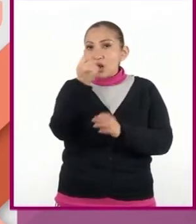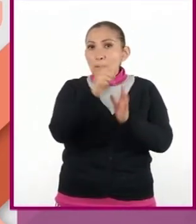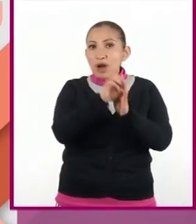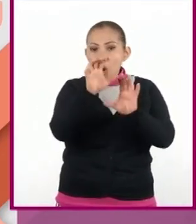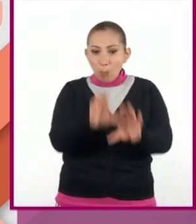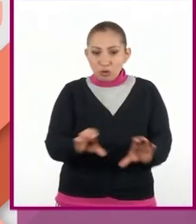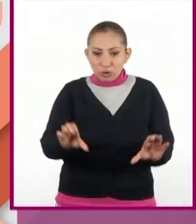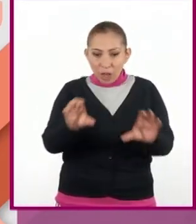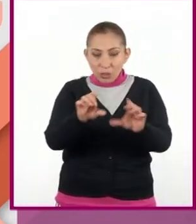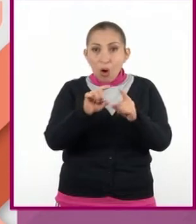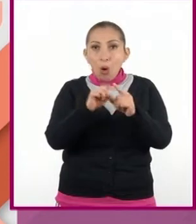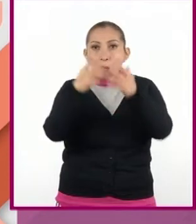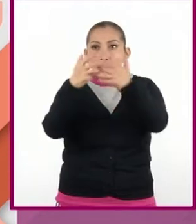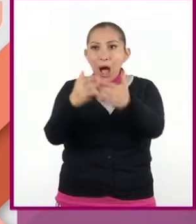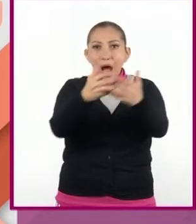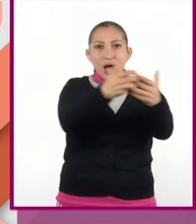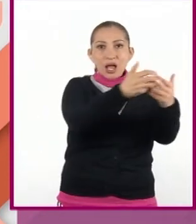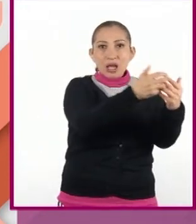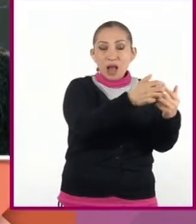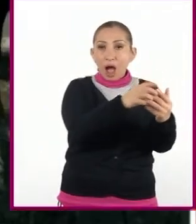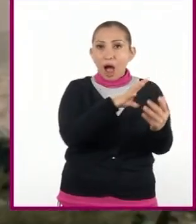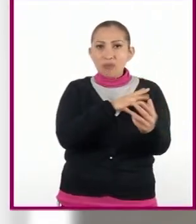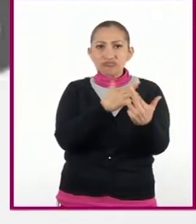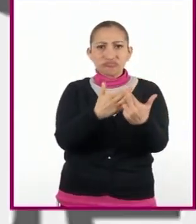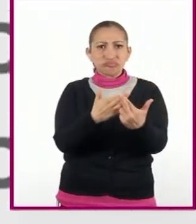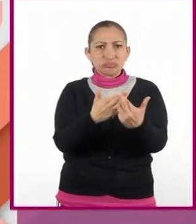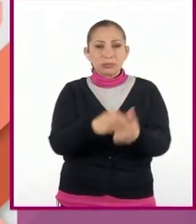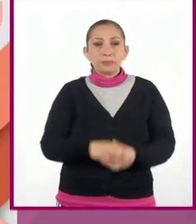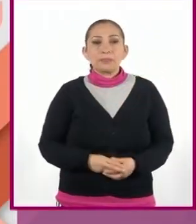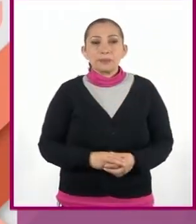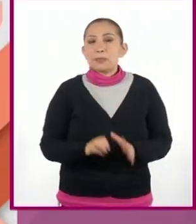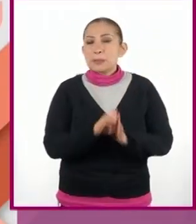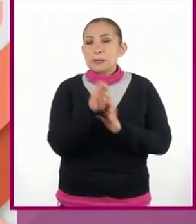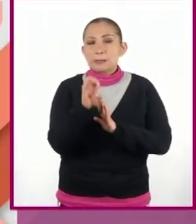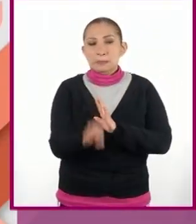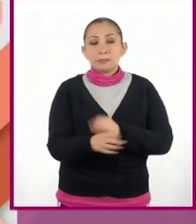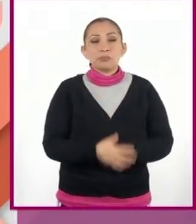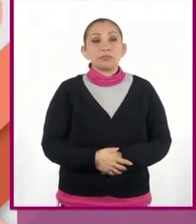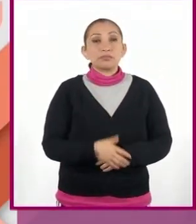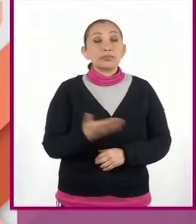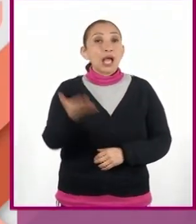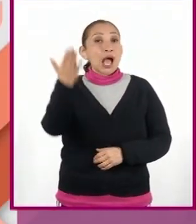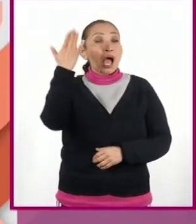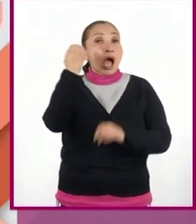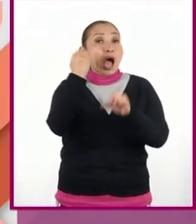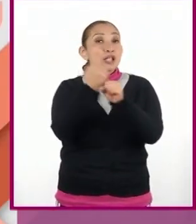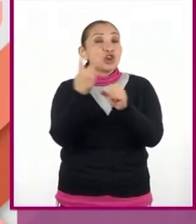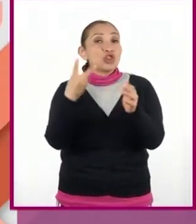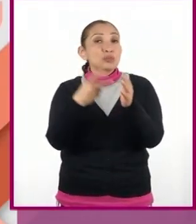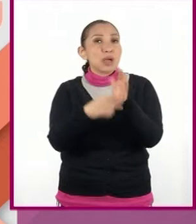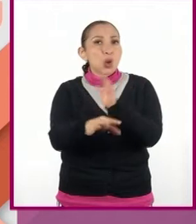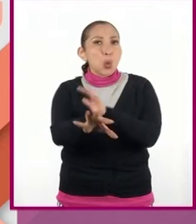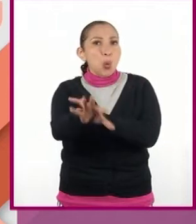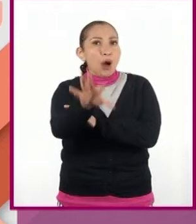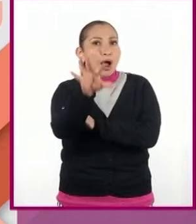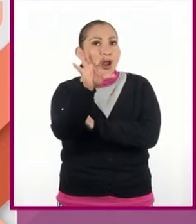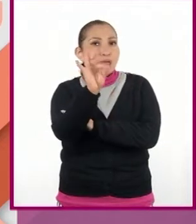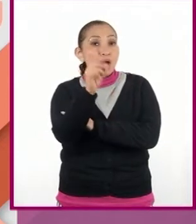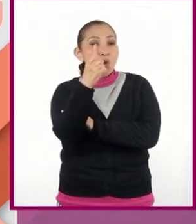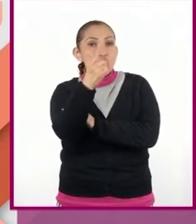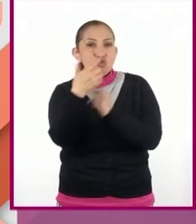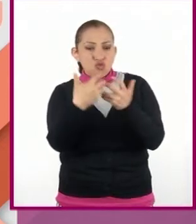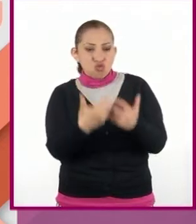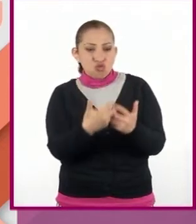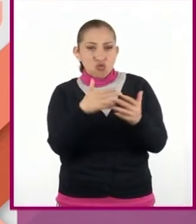las computadoras o máquinas se hacen presentes. Por ejemplo, en el año 2040, un